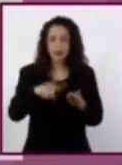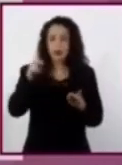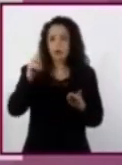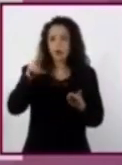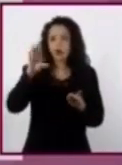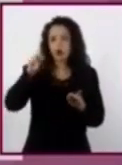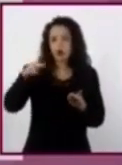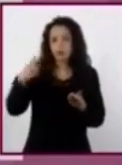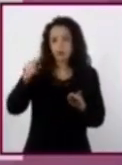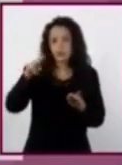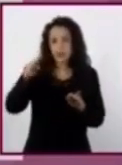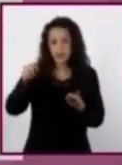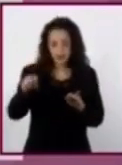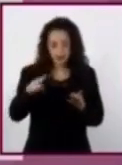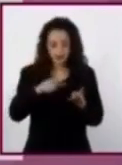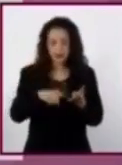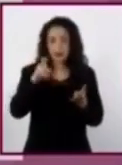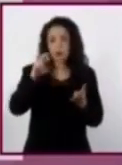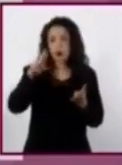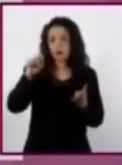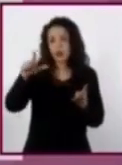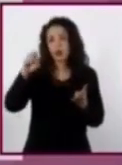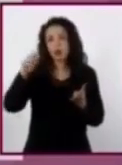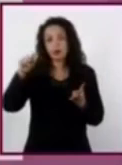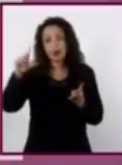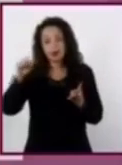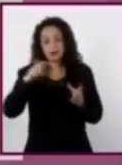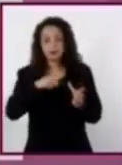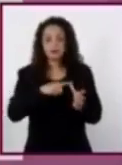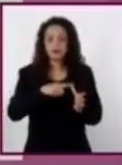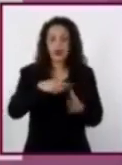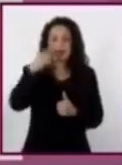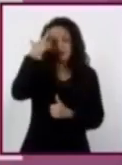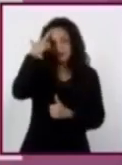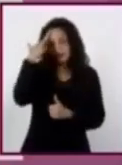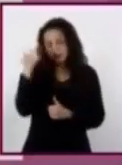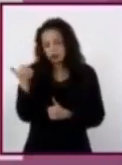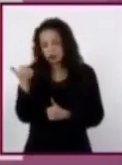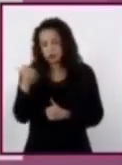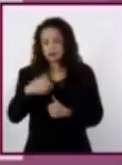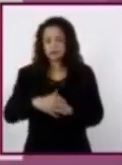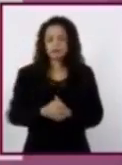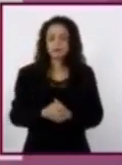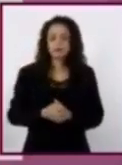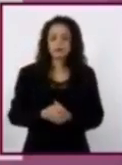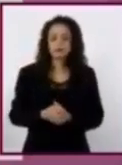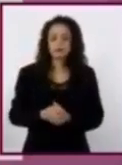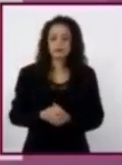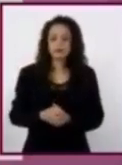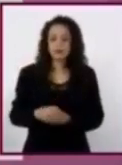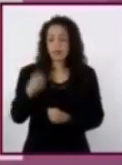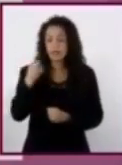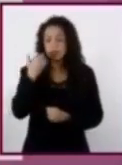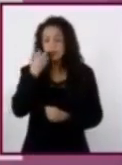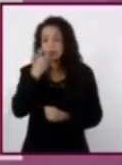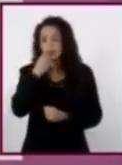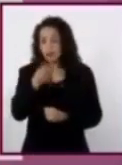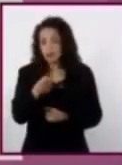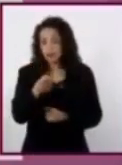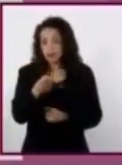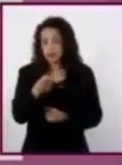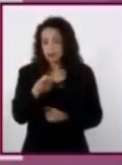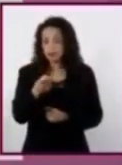por tal, por tales, razón, razones... Eso quiere decir que... Lo